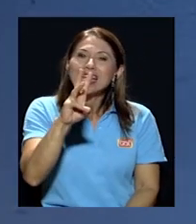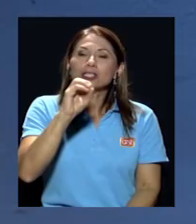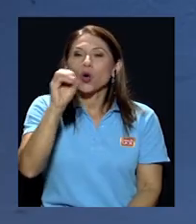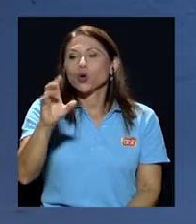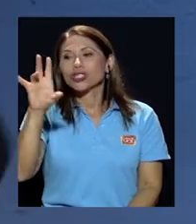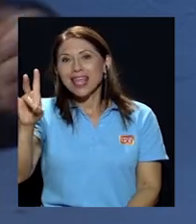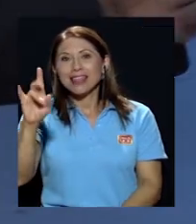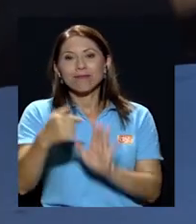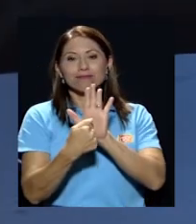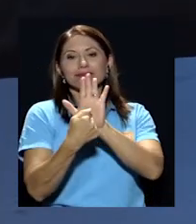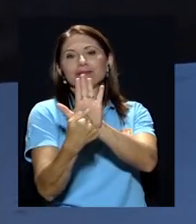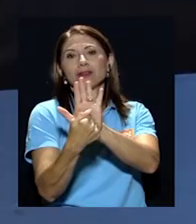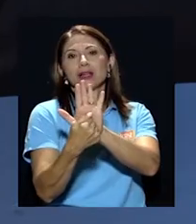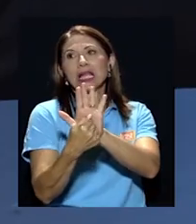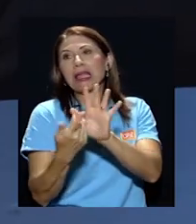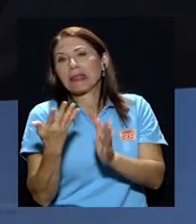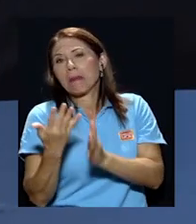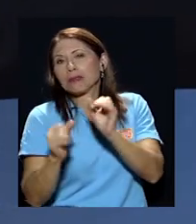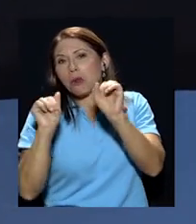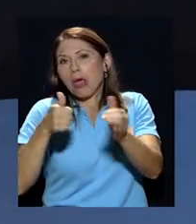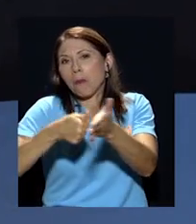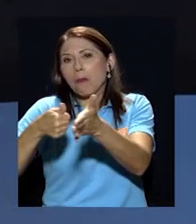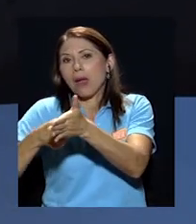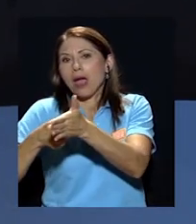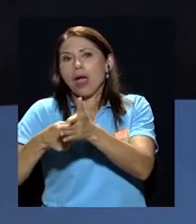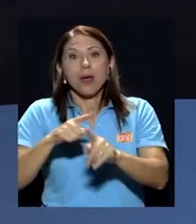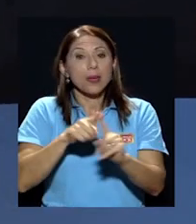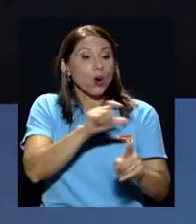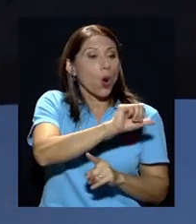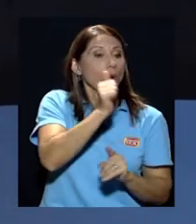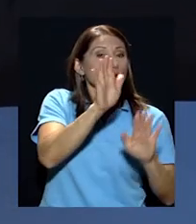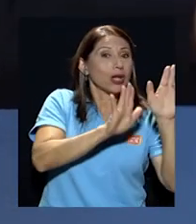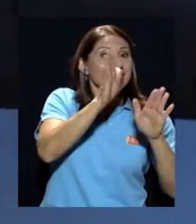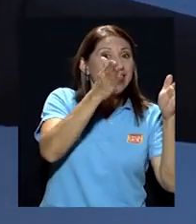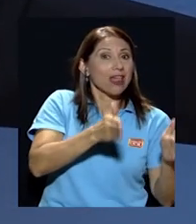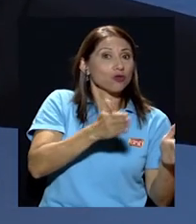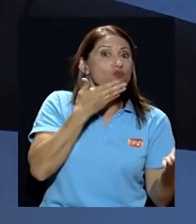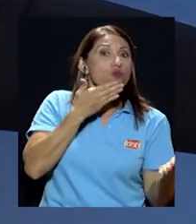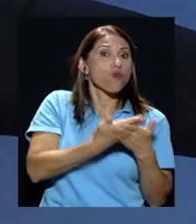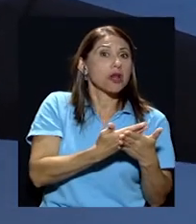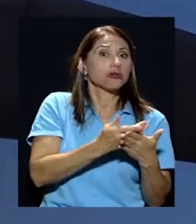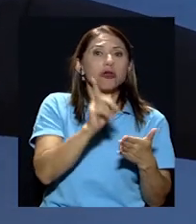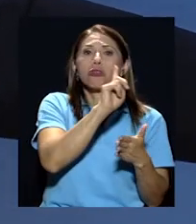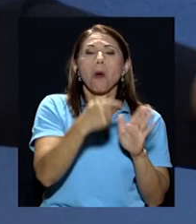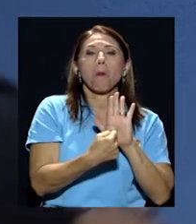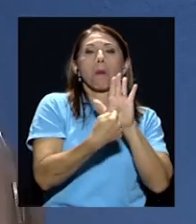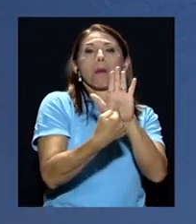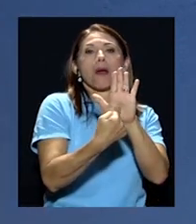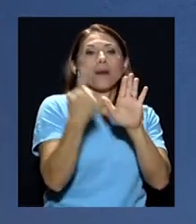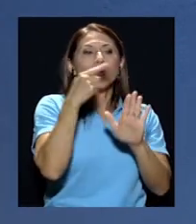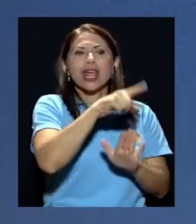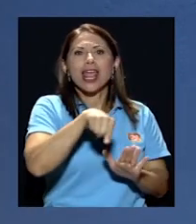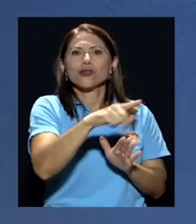presidenciables y a otros muy buenos ni siquiera los mencionaban porque eran los más drásticos